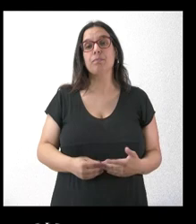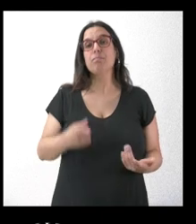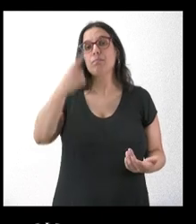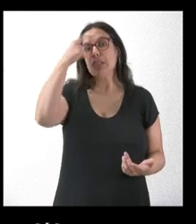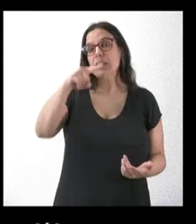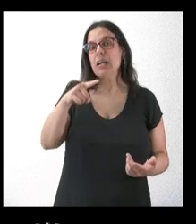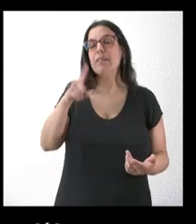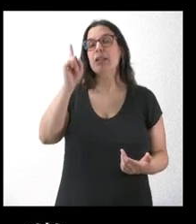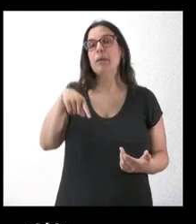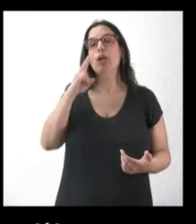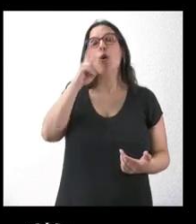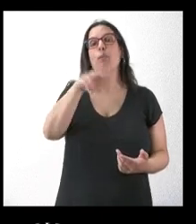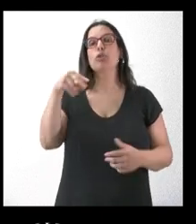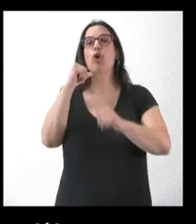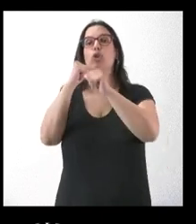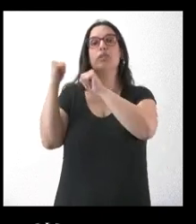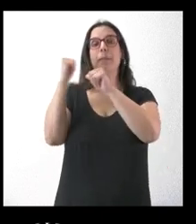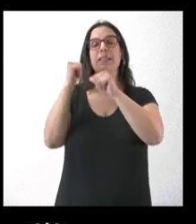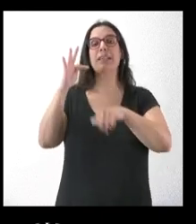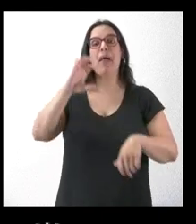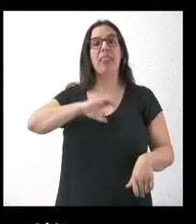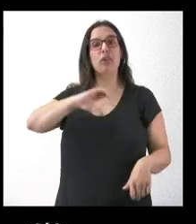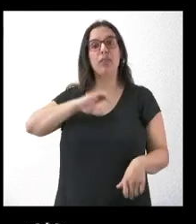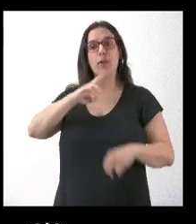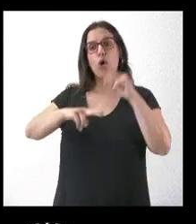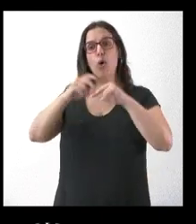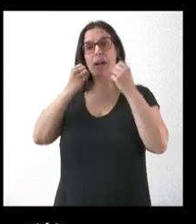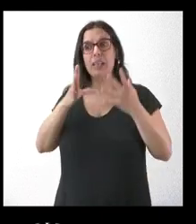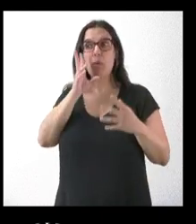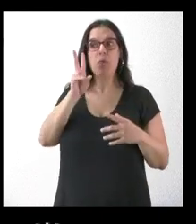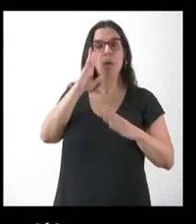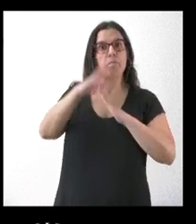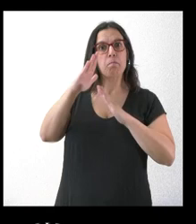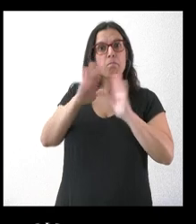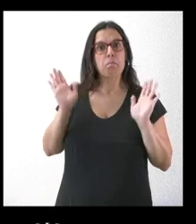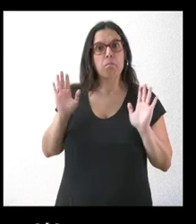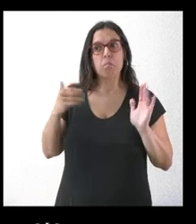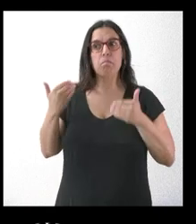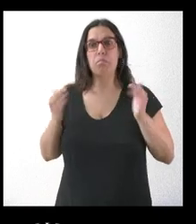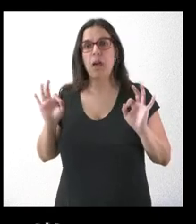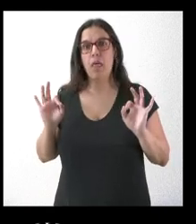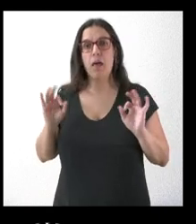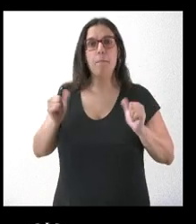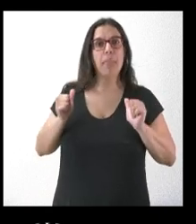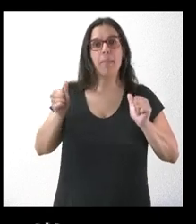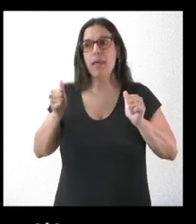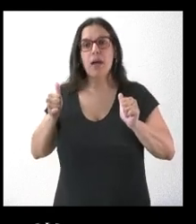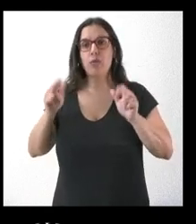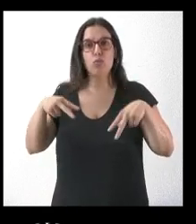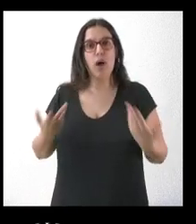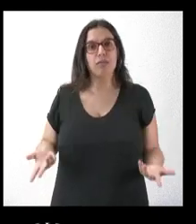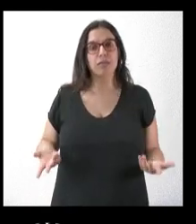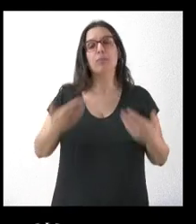cómo van las obras del Museo de Semana Santa y del Centro Cívico, que sigue todo muy parado, va a empezar, va a empezar, pero nunca empieza.